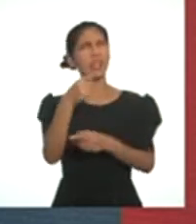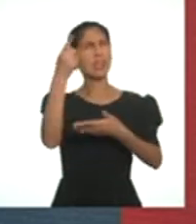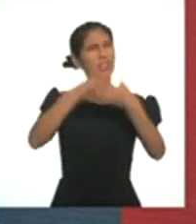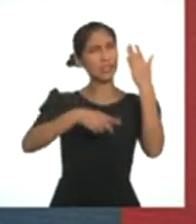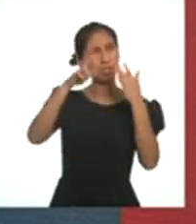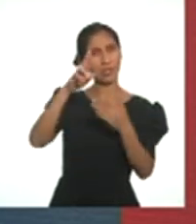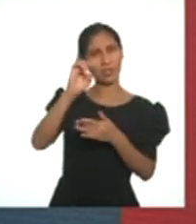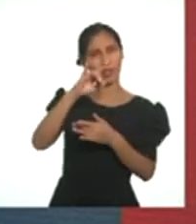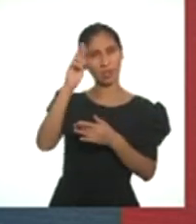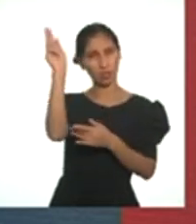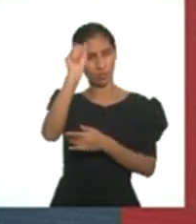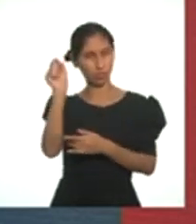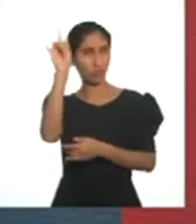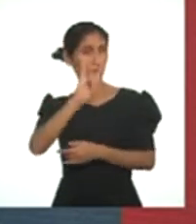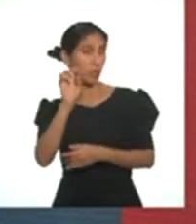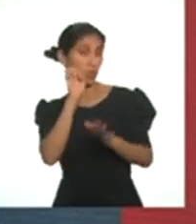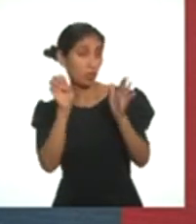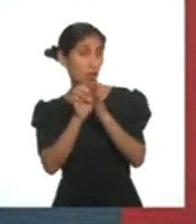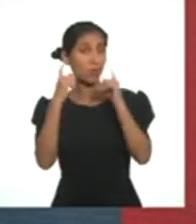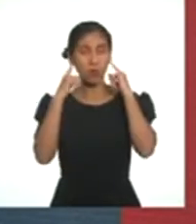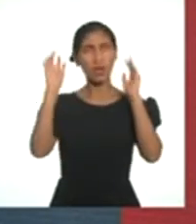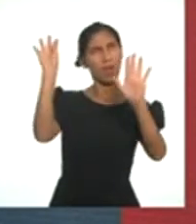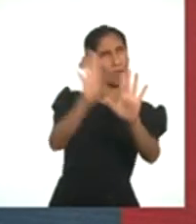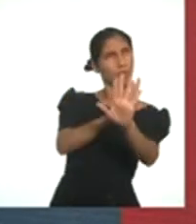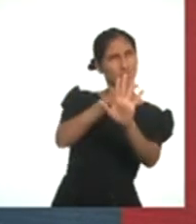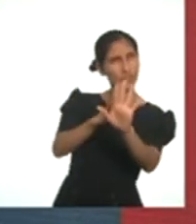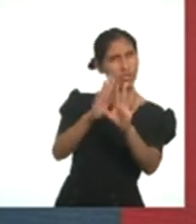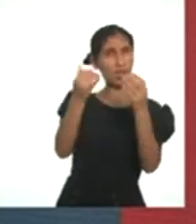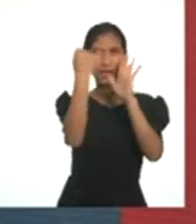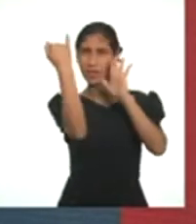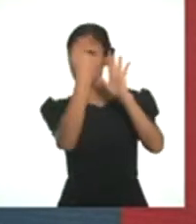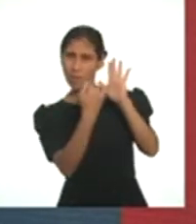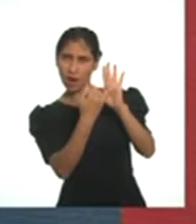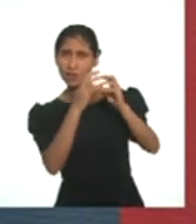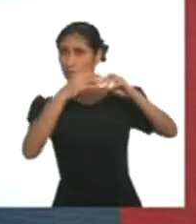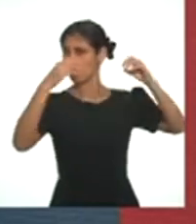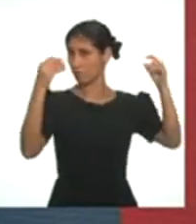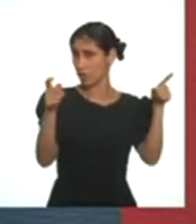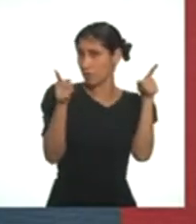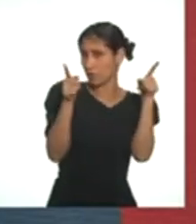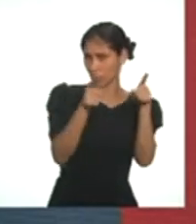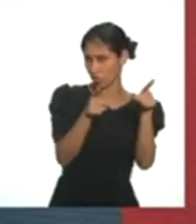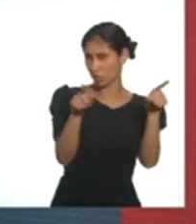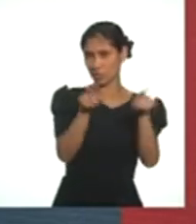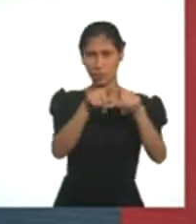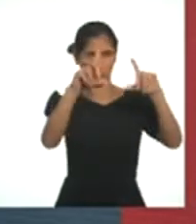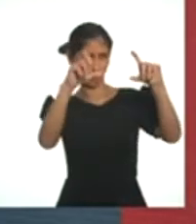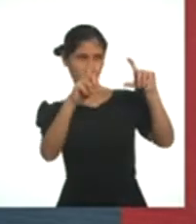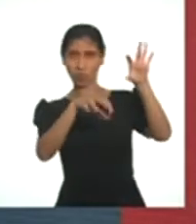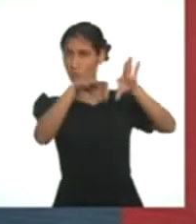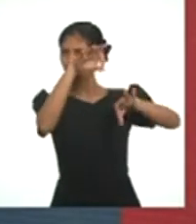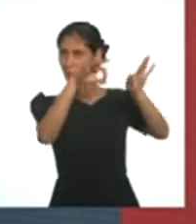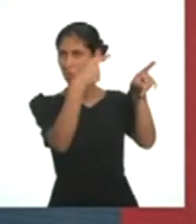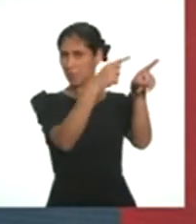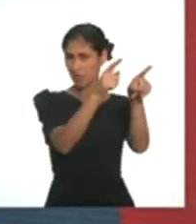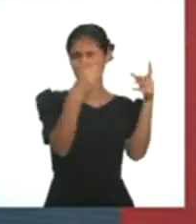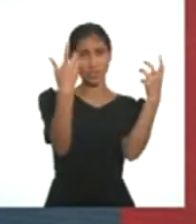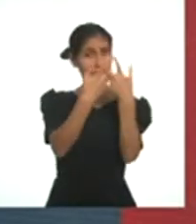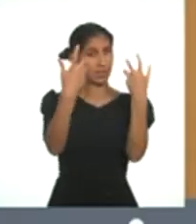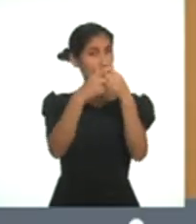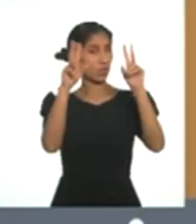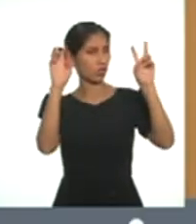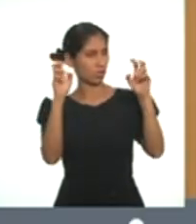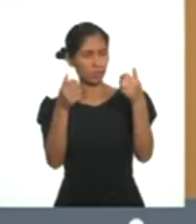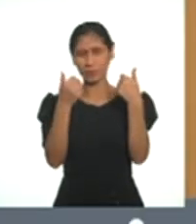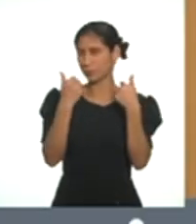emplearán, como la música de fondo, imágenes, frases cortas alusivas al tema, collage de fotos, escenografías coherentes al tema.